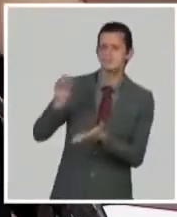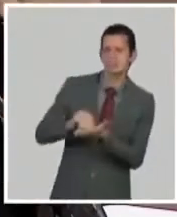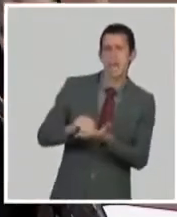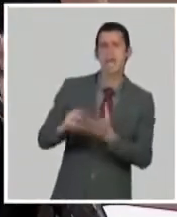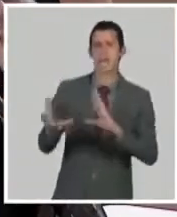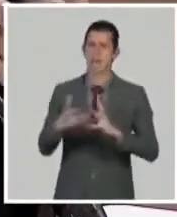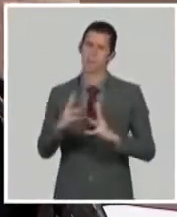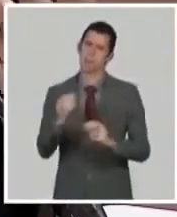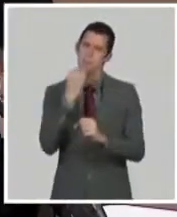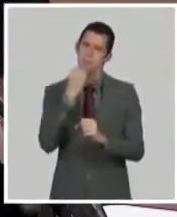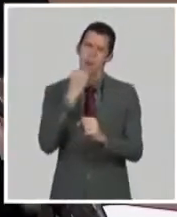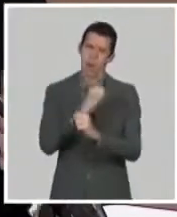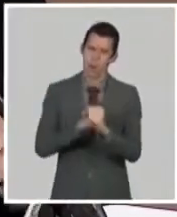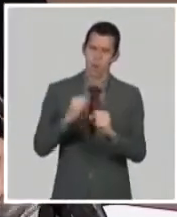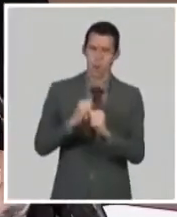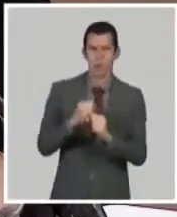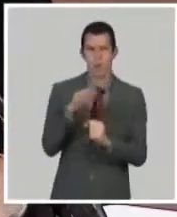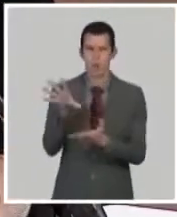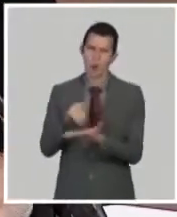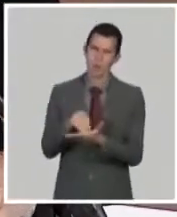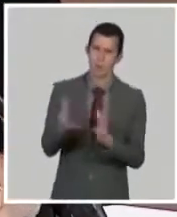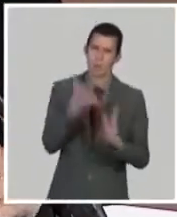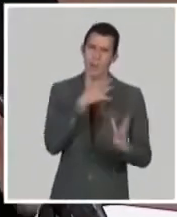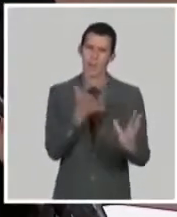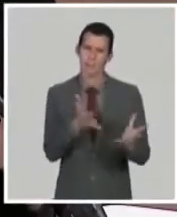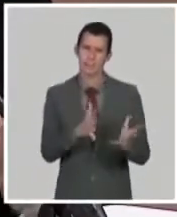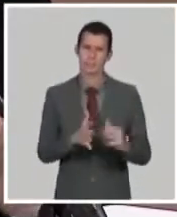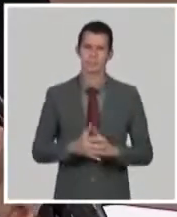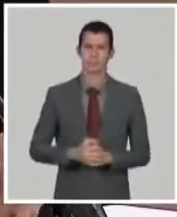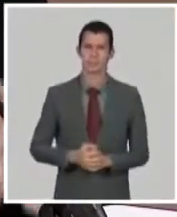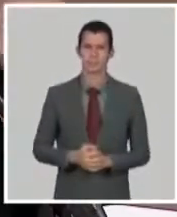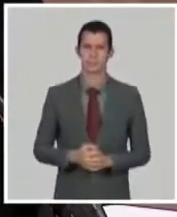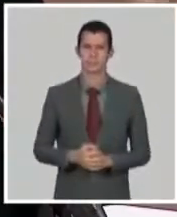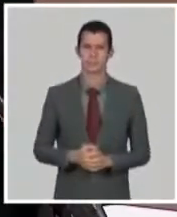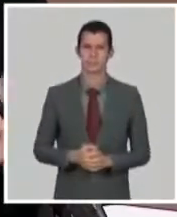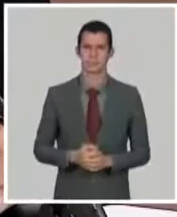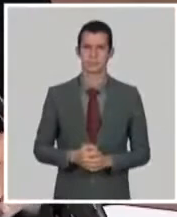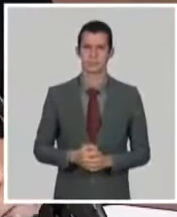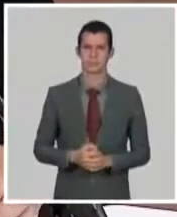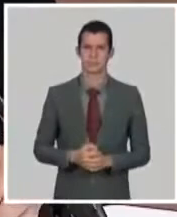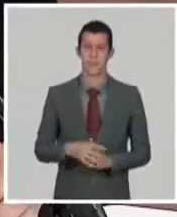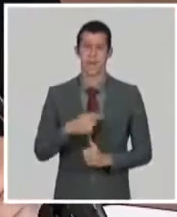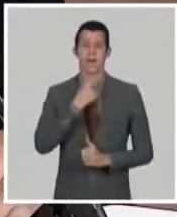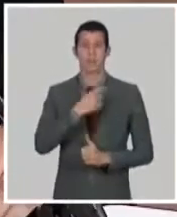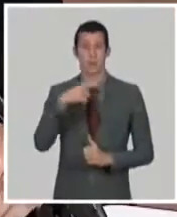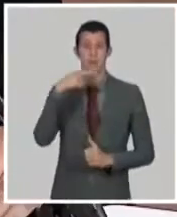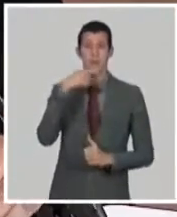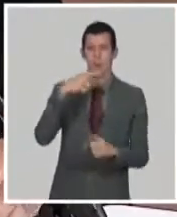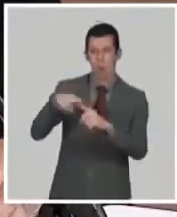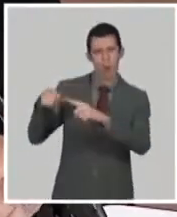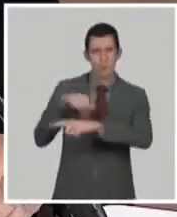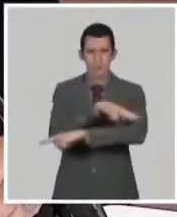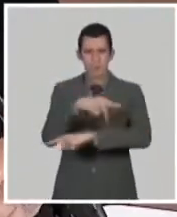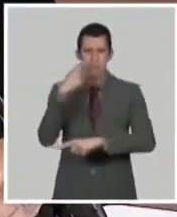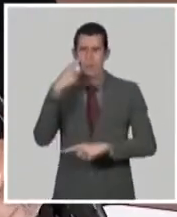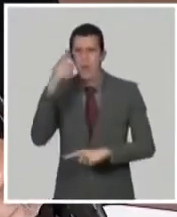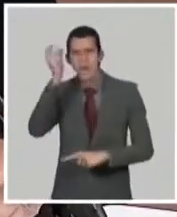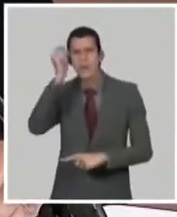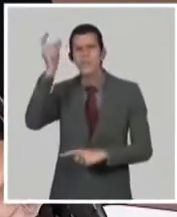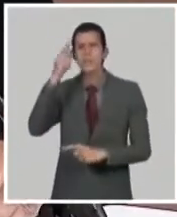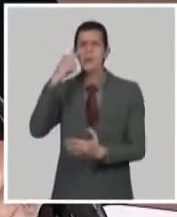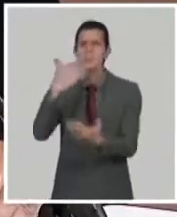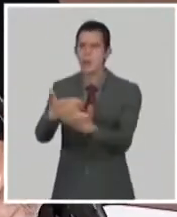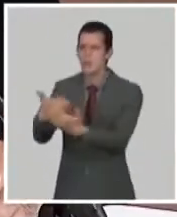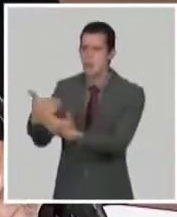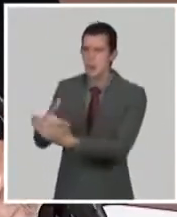neutralizante al virus. Y, bueno, también ya nos sumamos, como las instituciones que se encuentran presentes, convocados